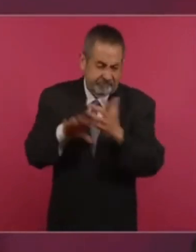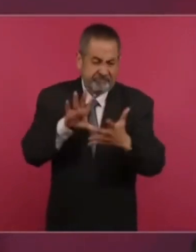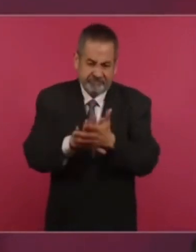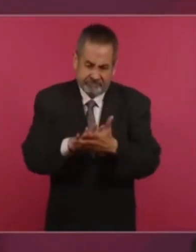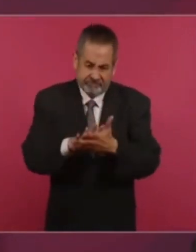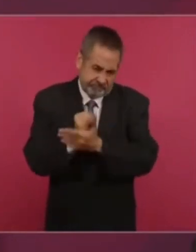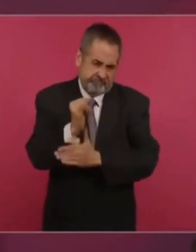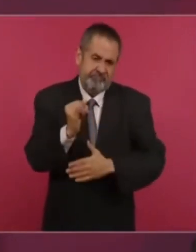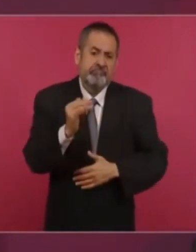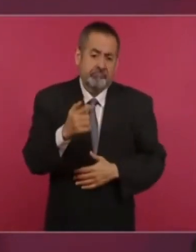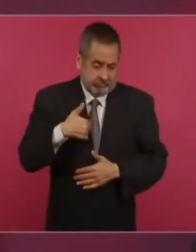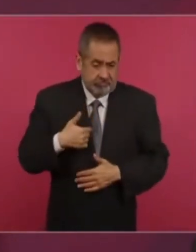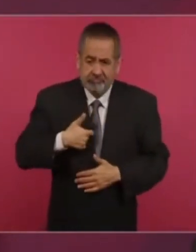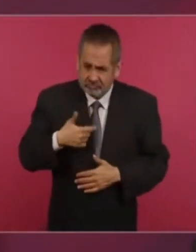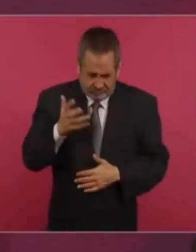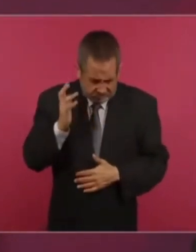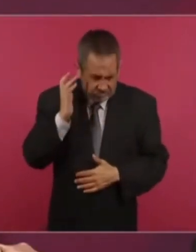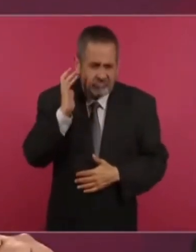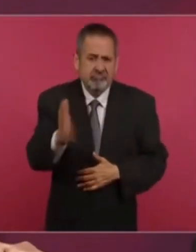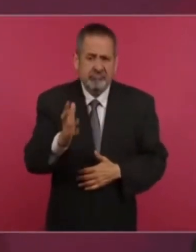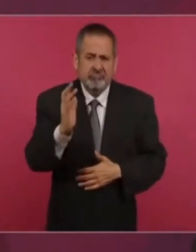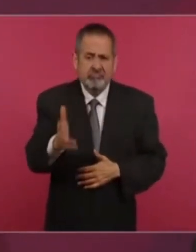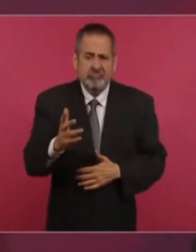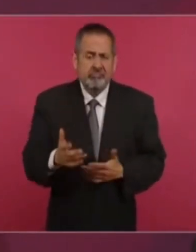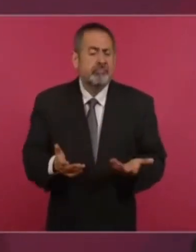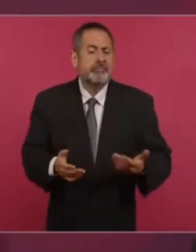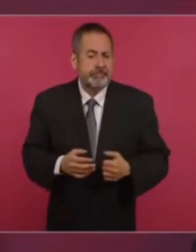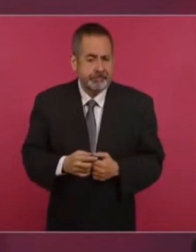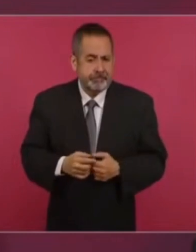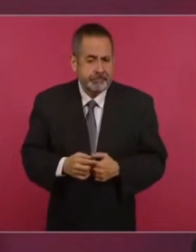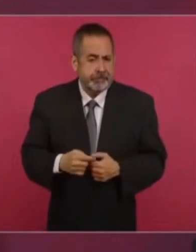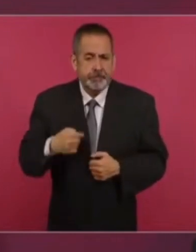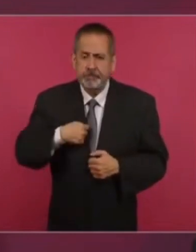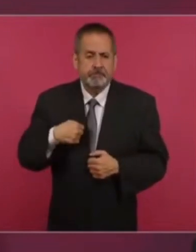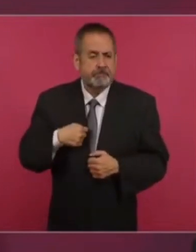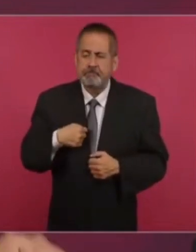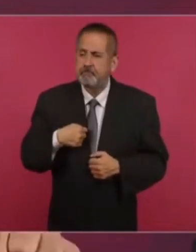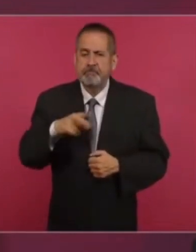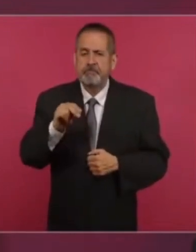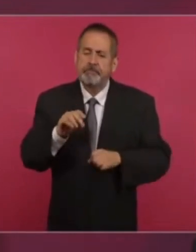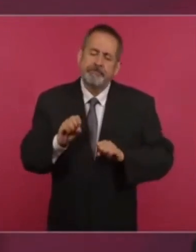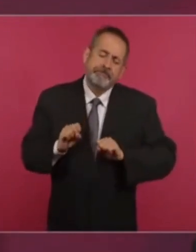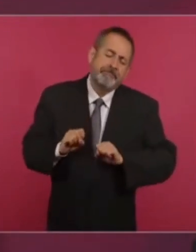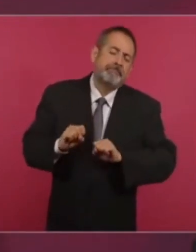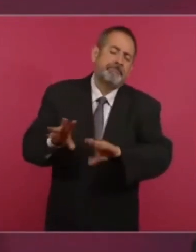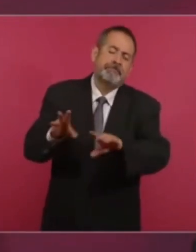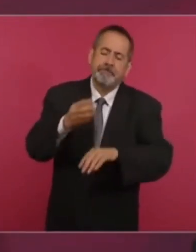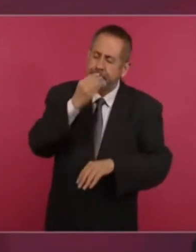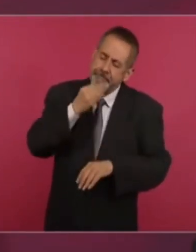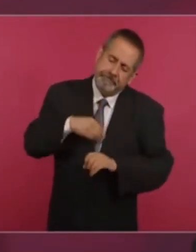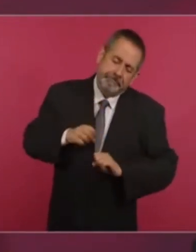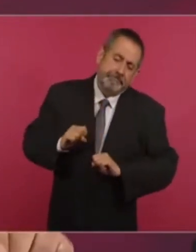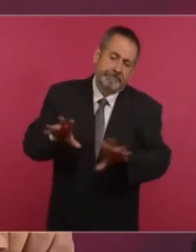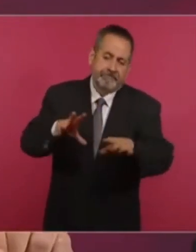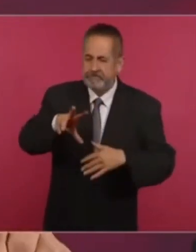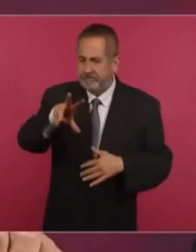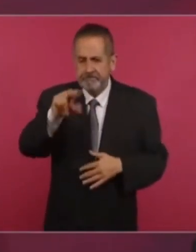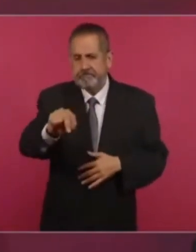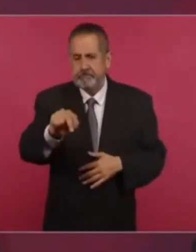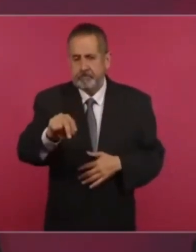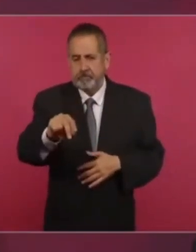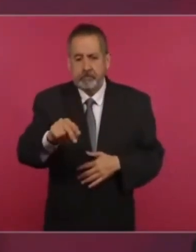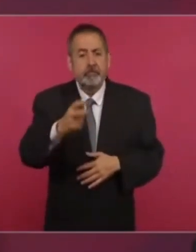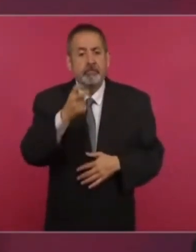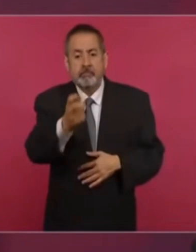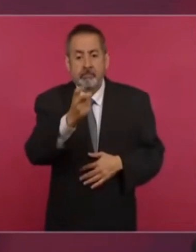¿Por qué? No permitimos la impunidad. Por eso no han podido